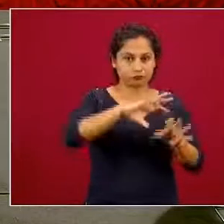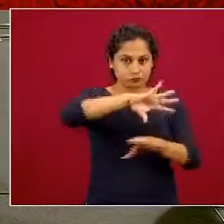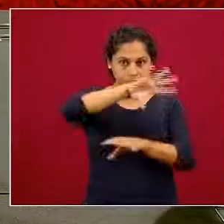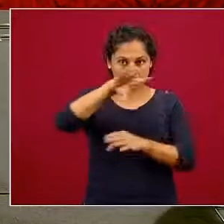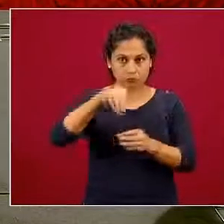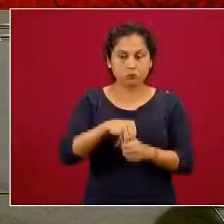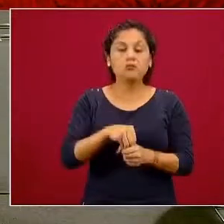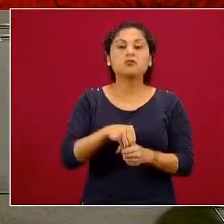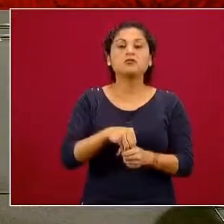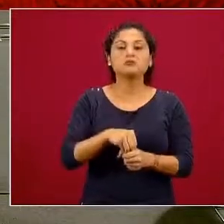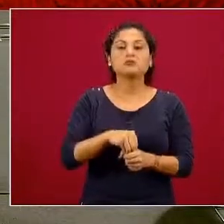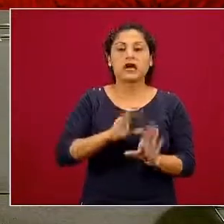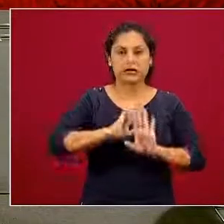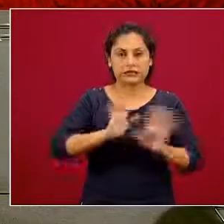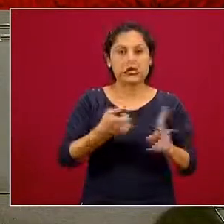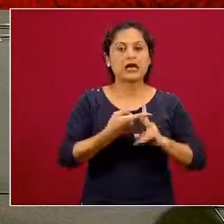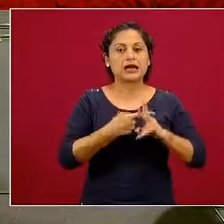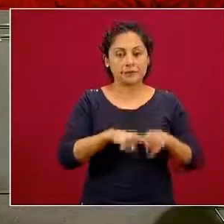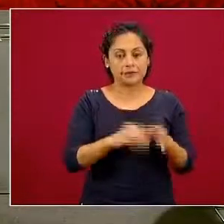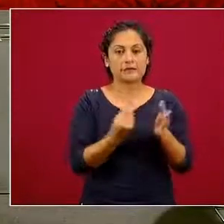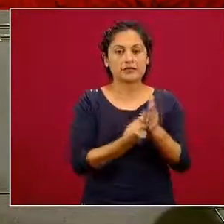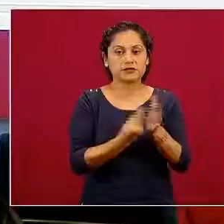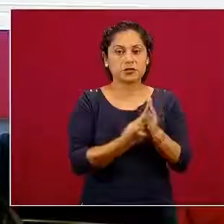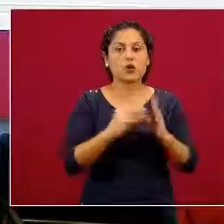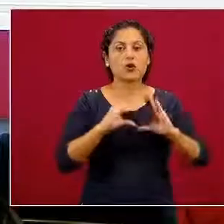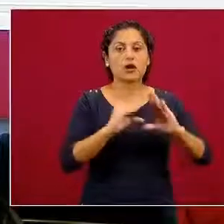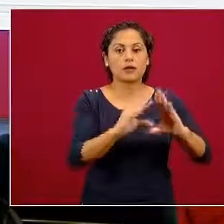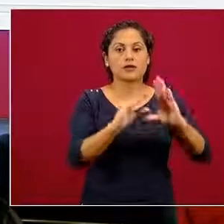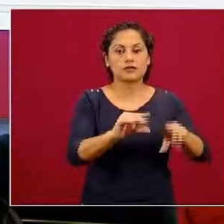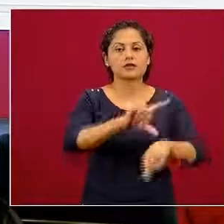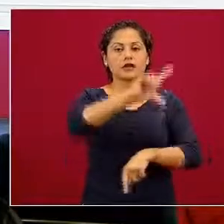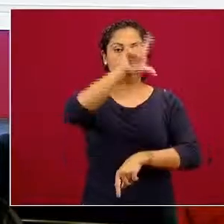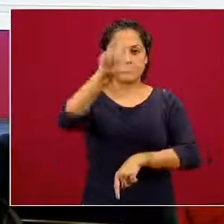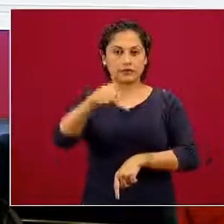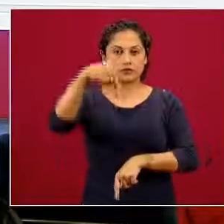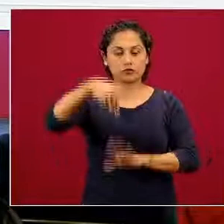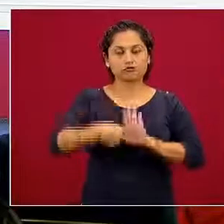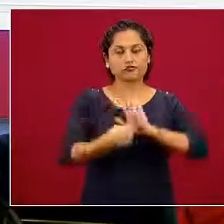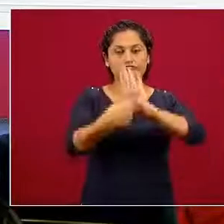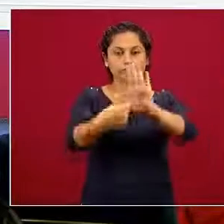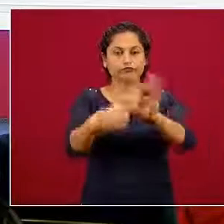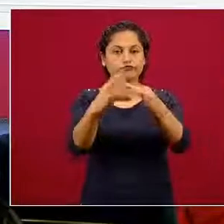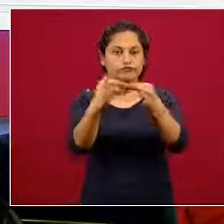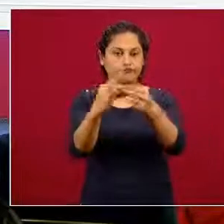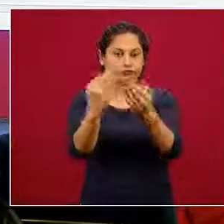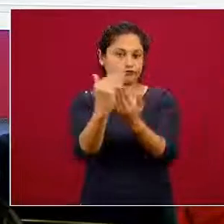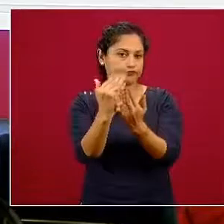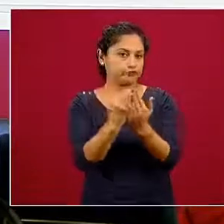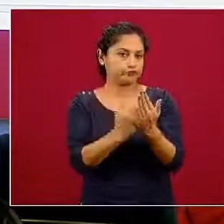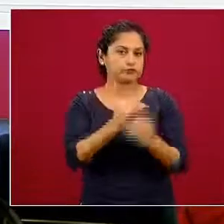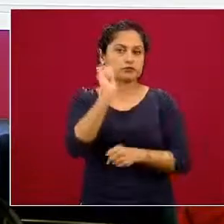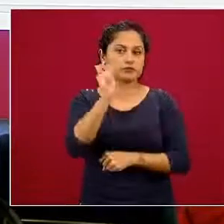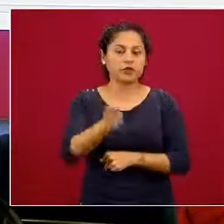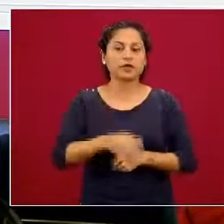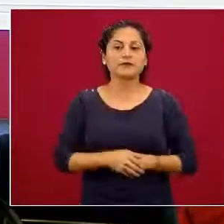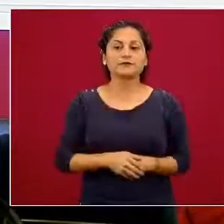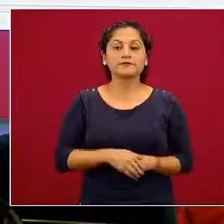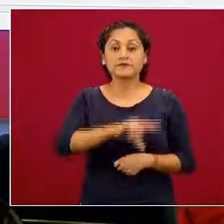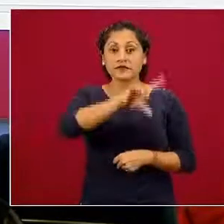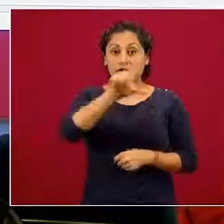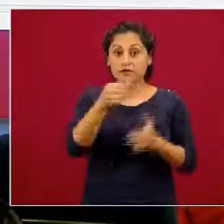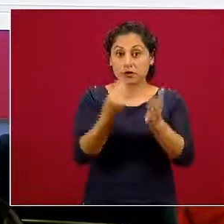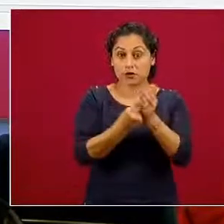adelante van a conocer los detalles de esta capacitación. Terminando esta capacitación en materia de suicidio,